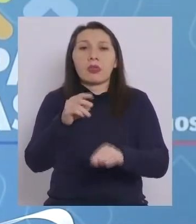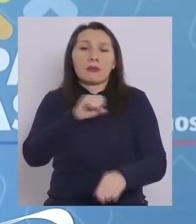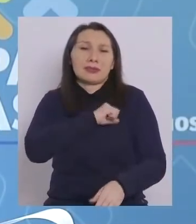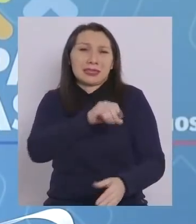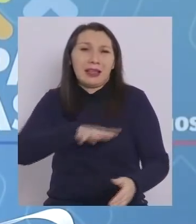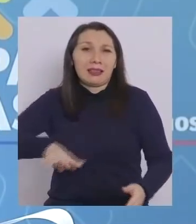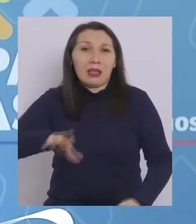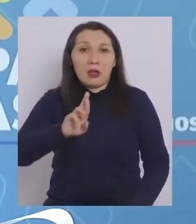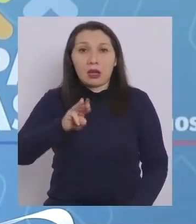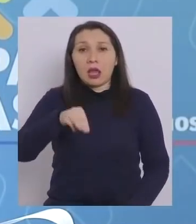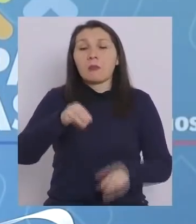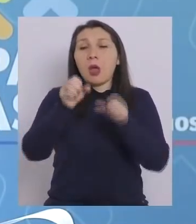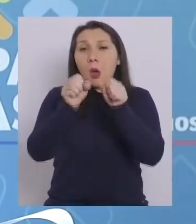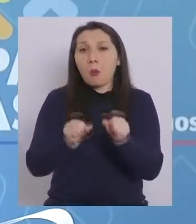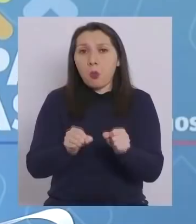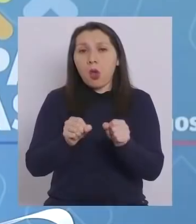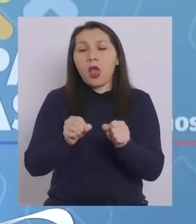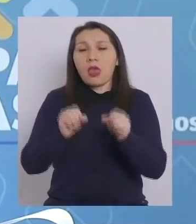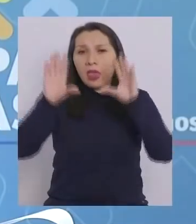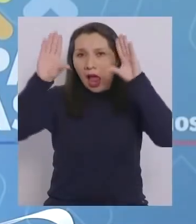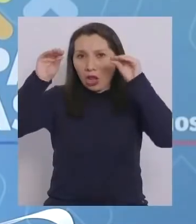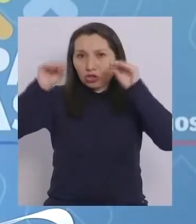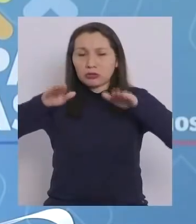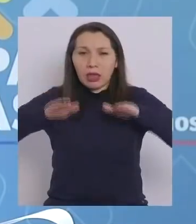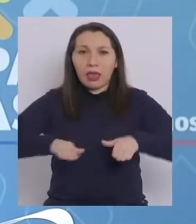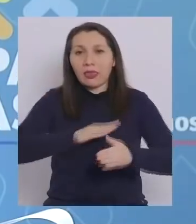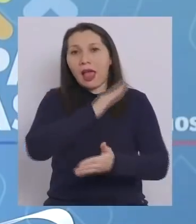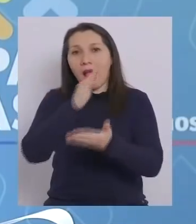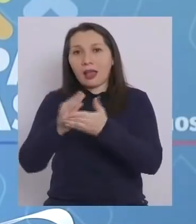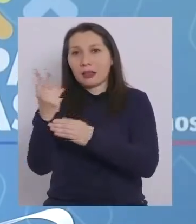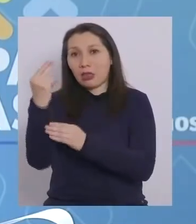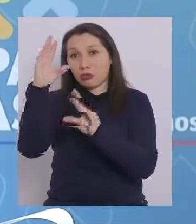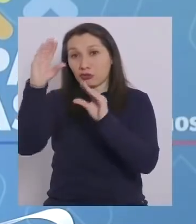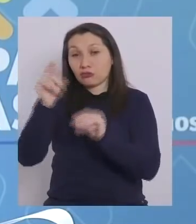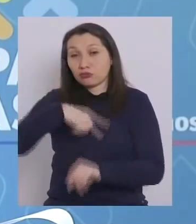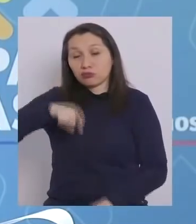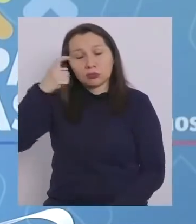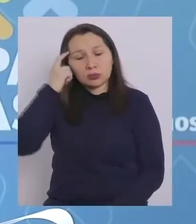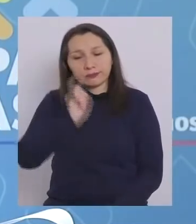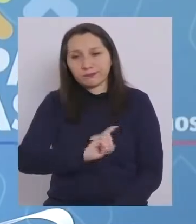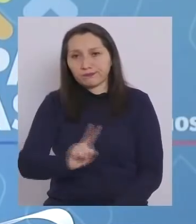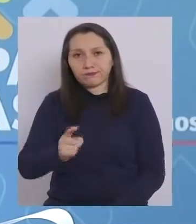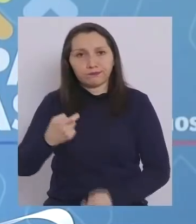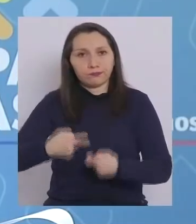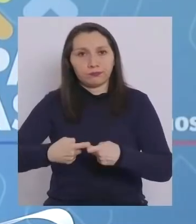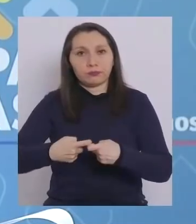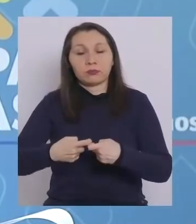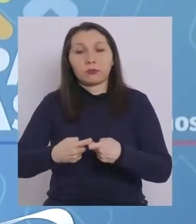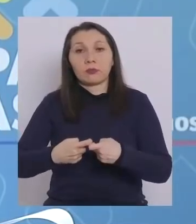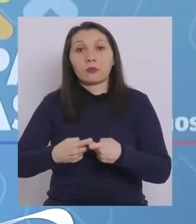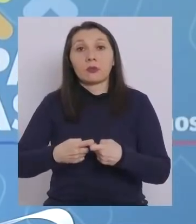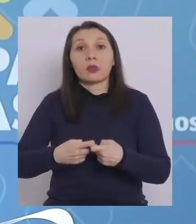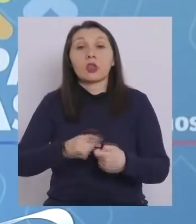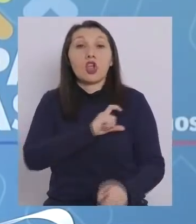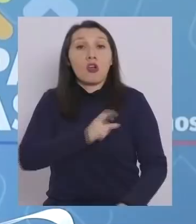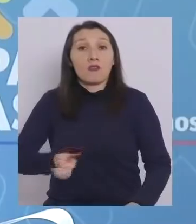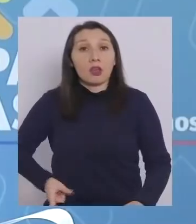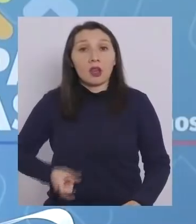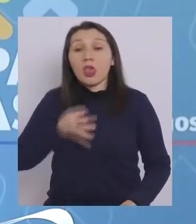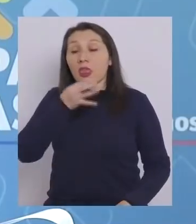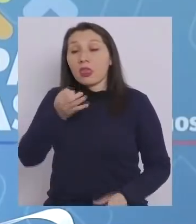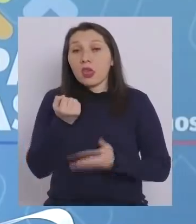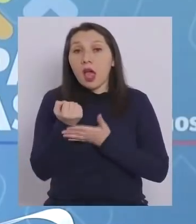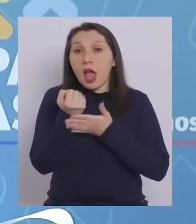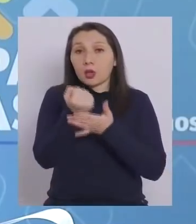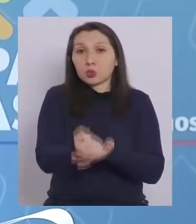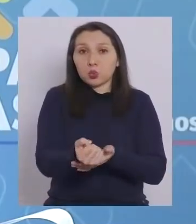metropolitana pueda tener un toque de queda hasta las 12 de la noche. Nosotros pensamos que no. Él, además, ha ofrecido ayuda